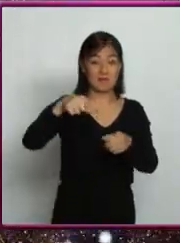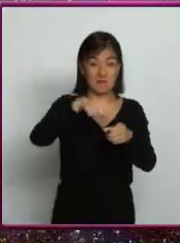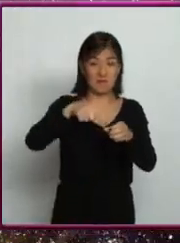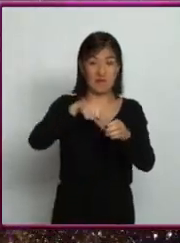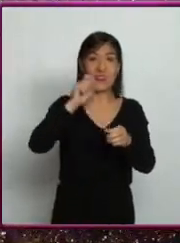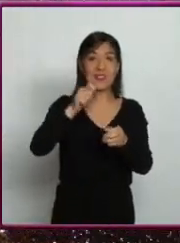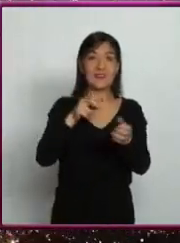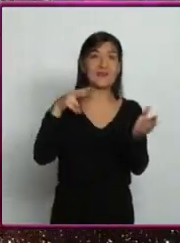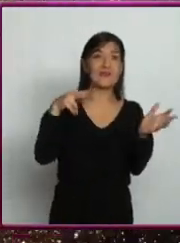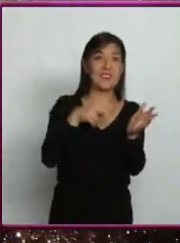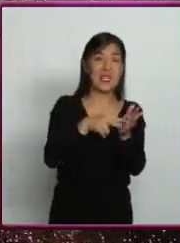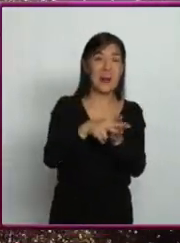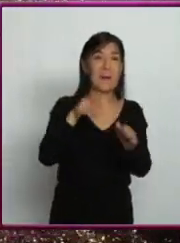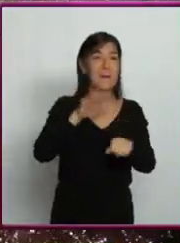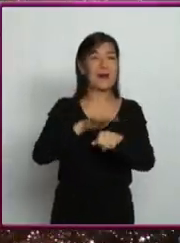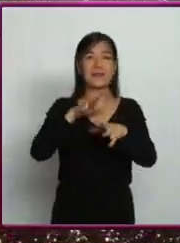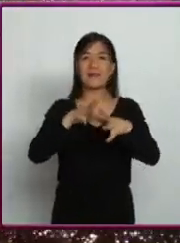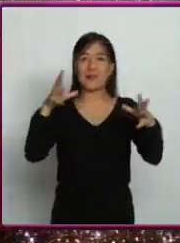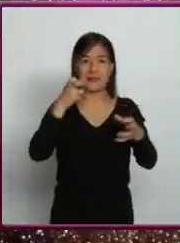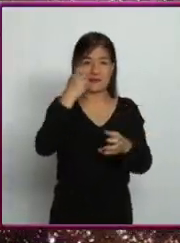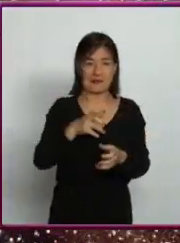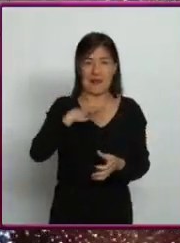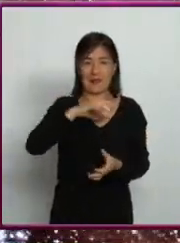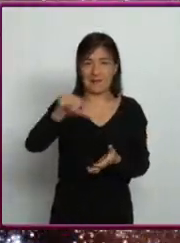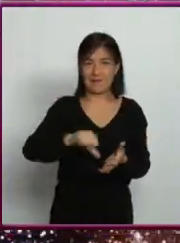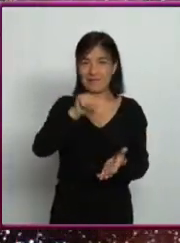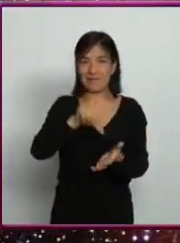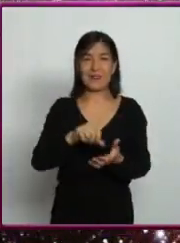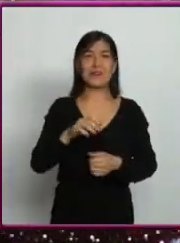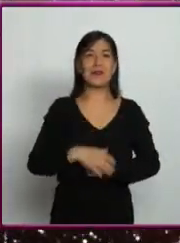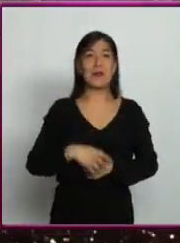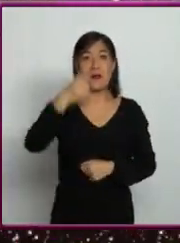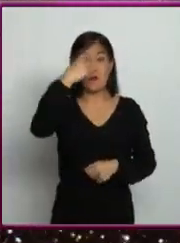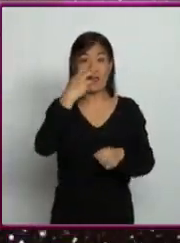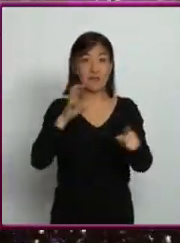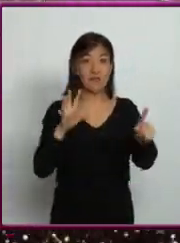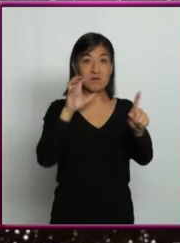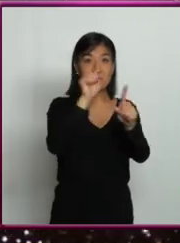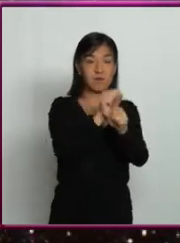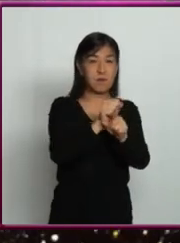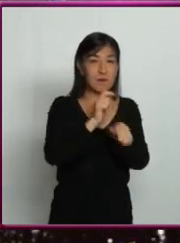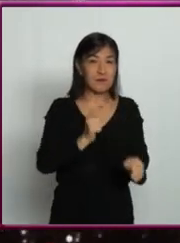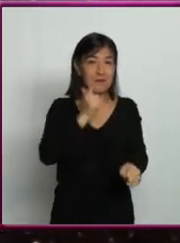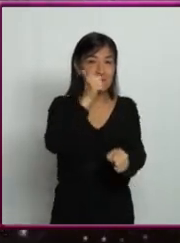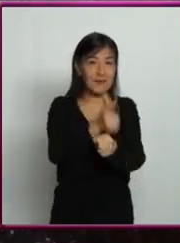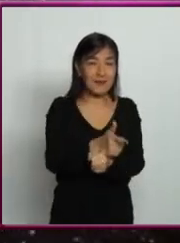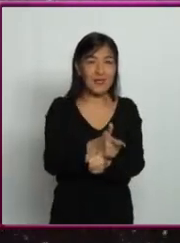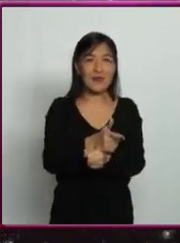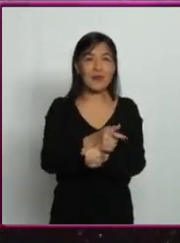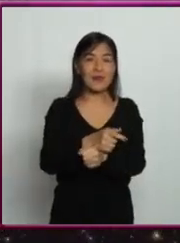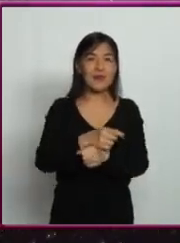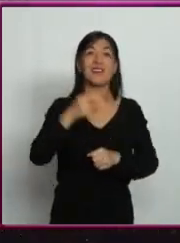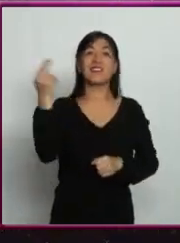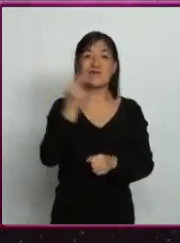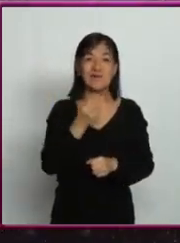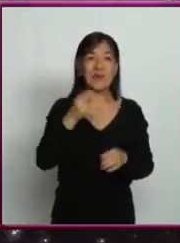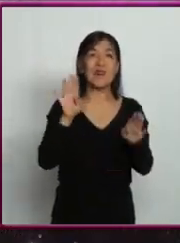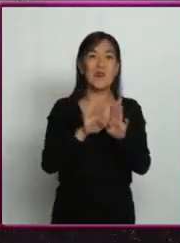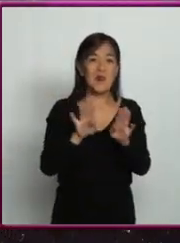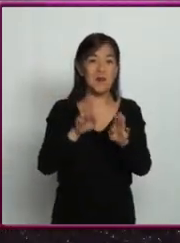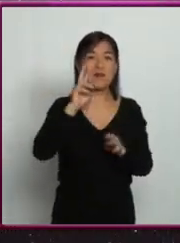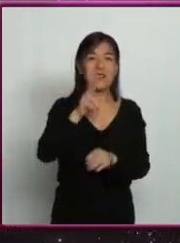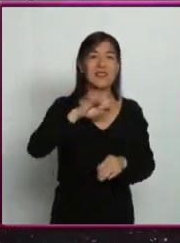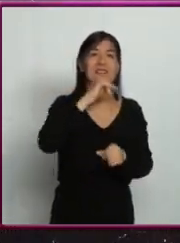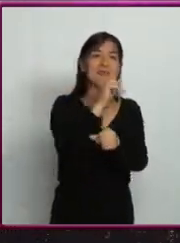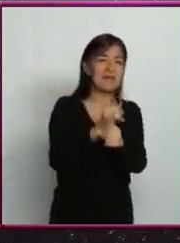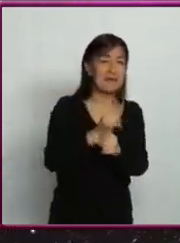negro supermasivo que se encuentra en su centro. Para alcanzar este siguiente descubrimiento, fue necesario un estudio